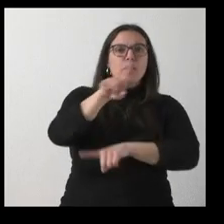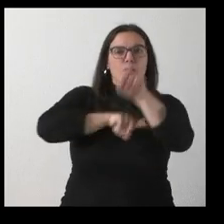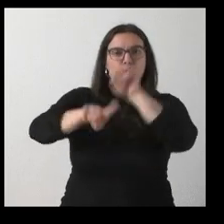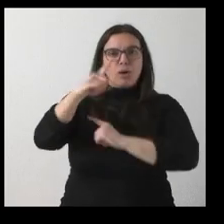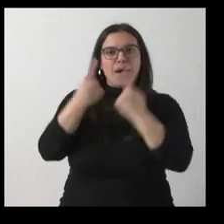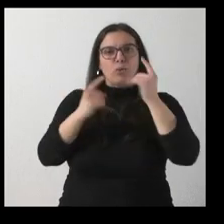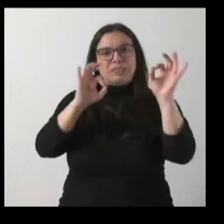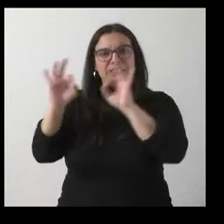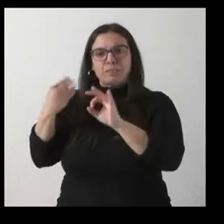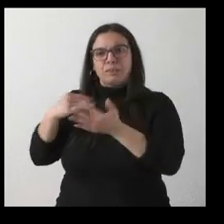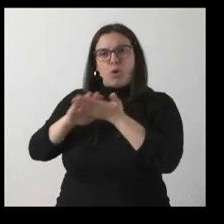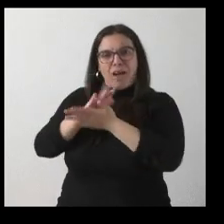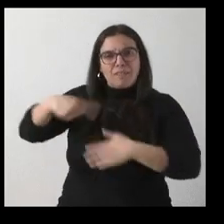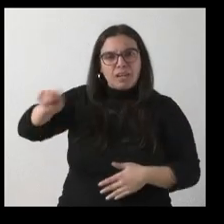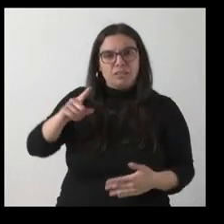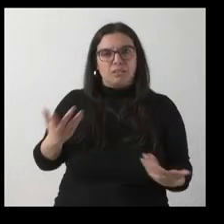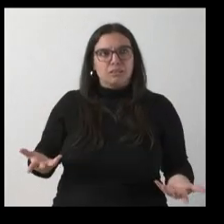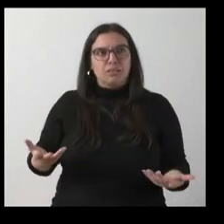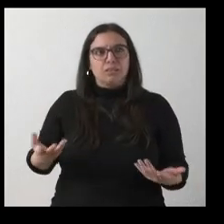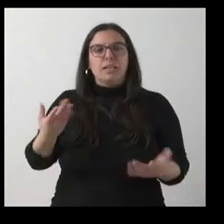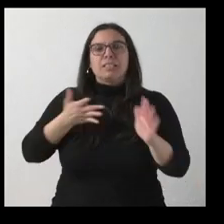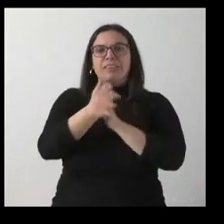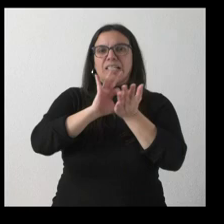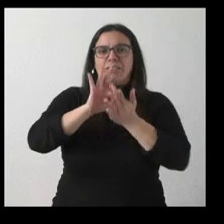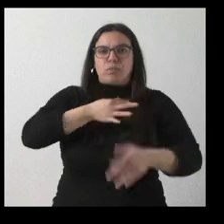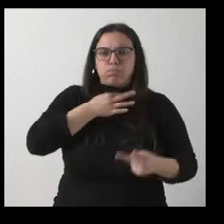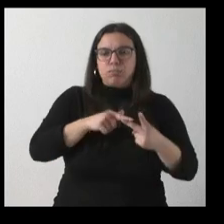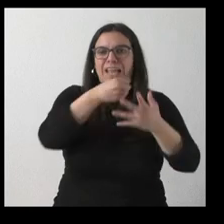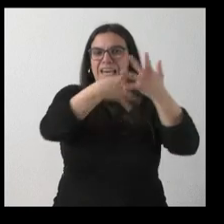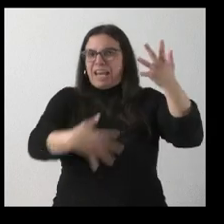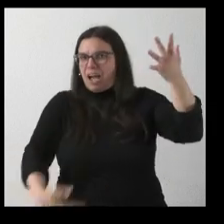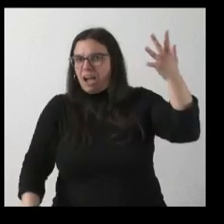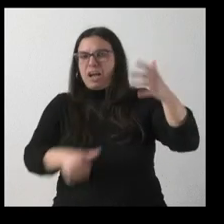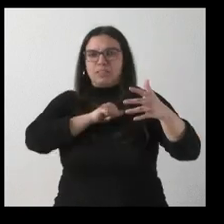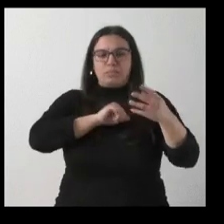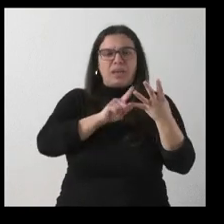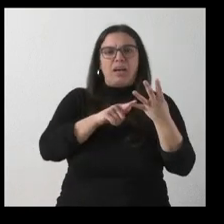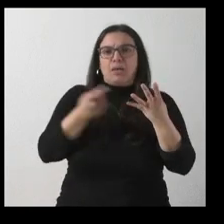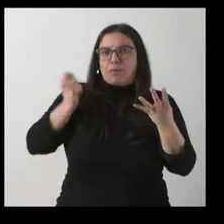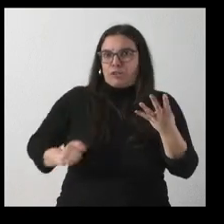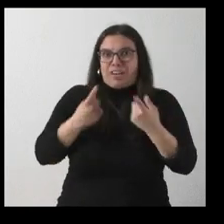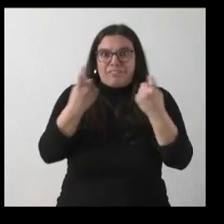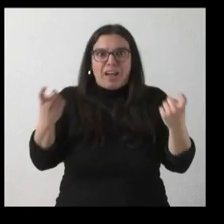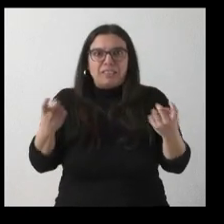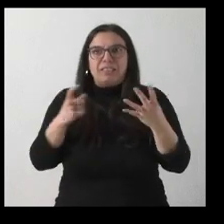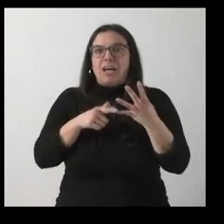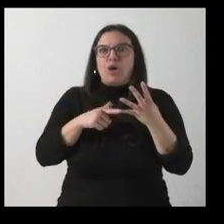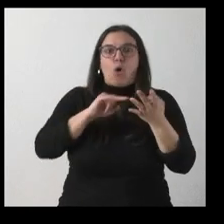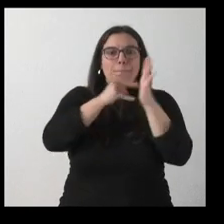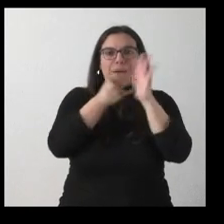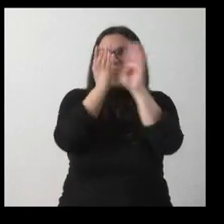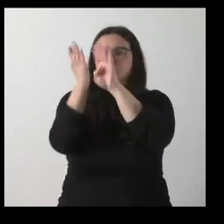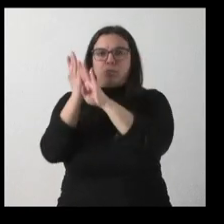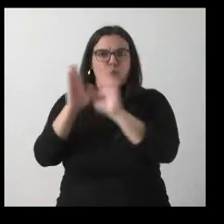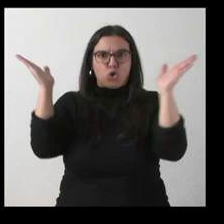concretos de los que hablan estos sindicatos. Saturación de servicios, listas de espera eternas, falta de personal sanitario o nula planificación. En